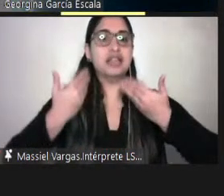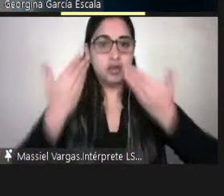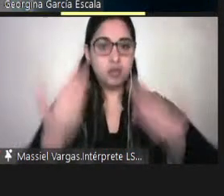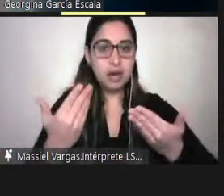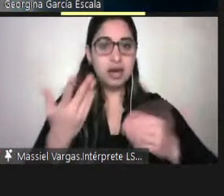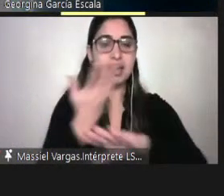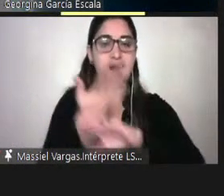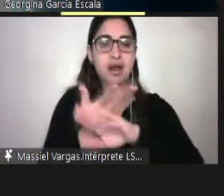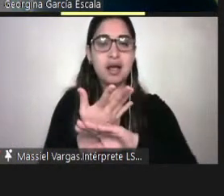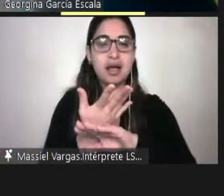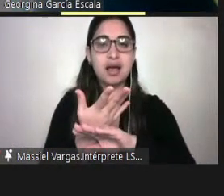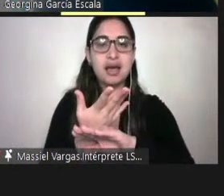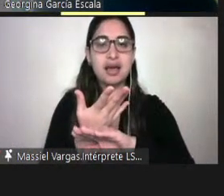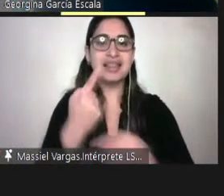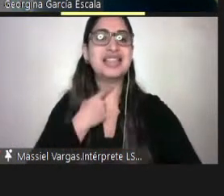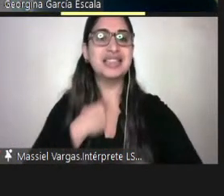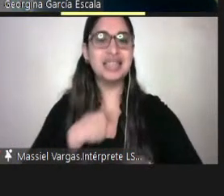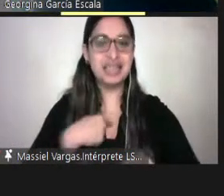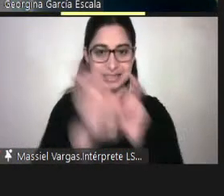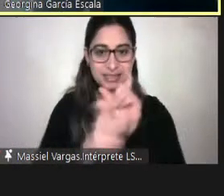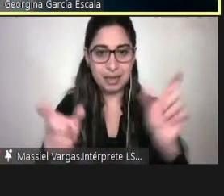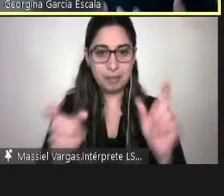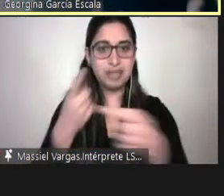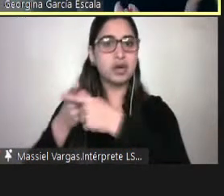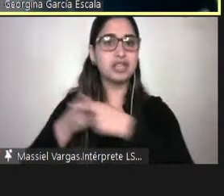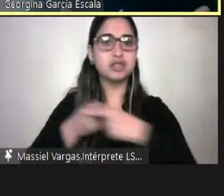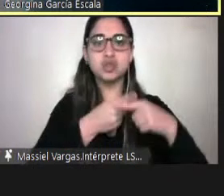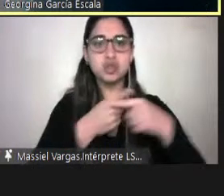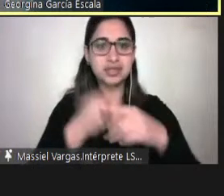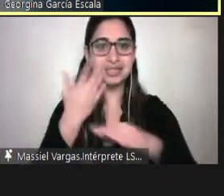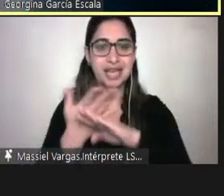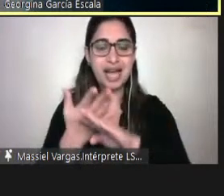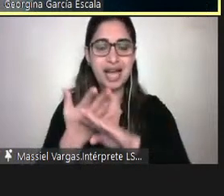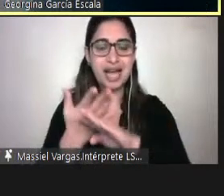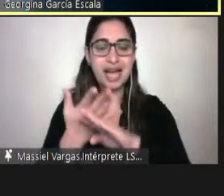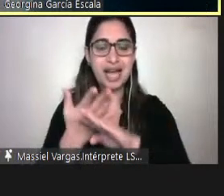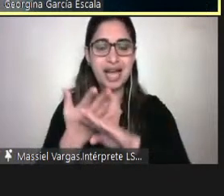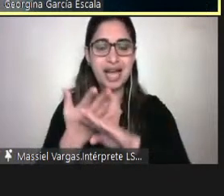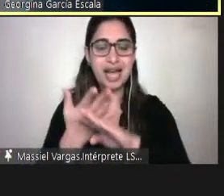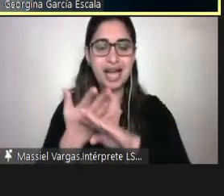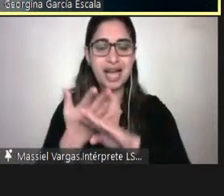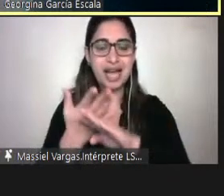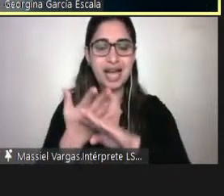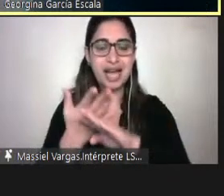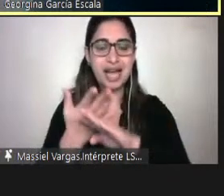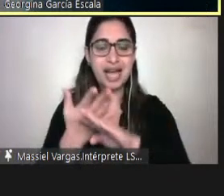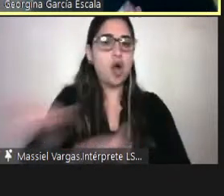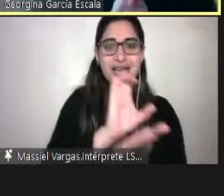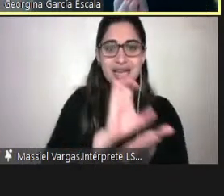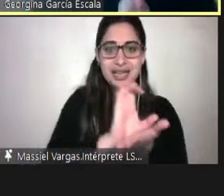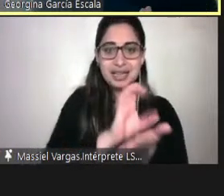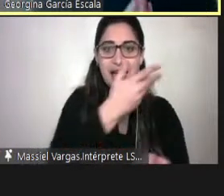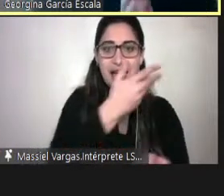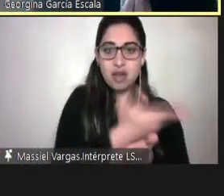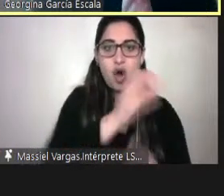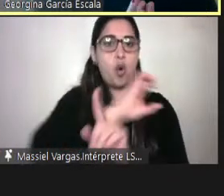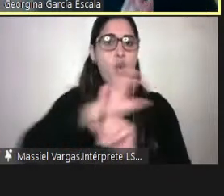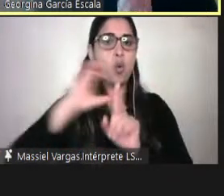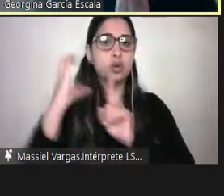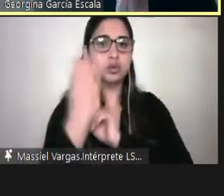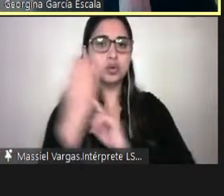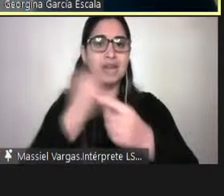satisfacción e intereses generales de la sociedad colaborando como ente del Estado y propender al desarrollo